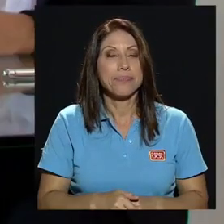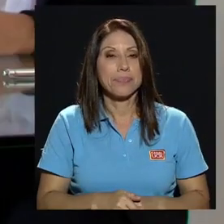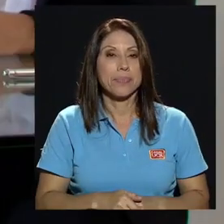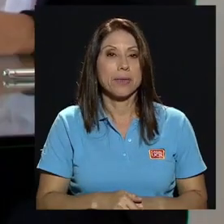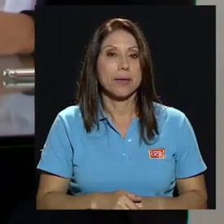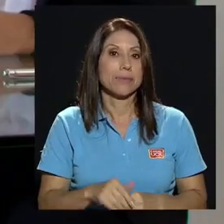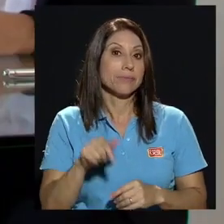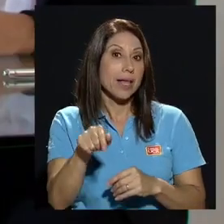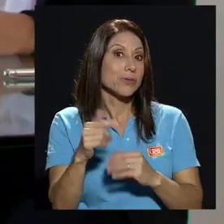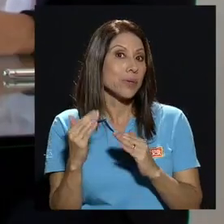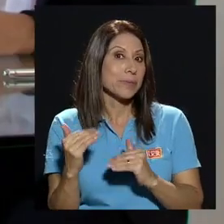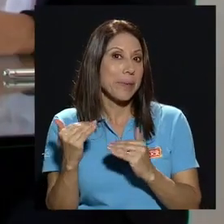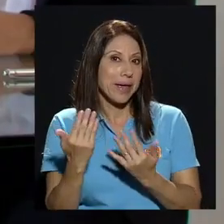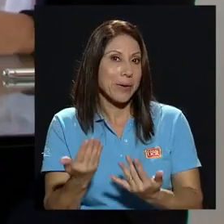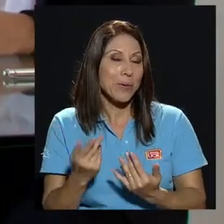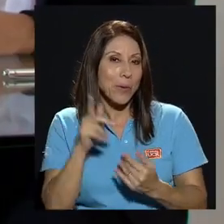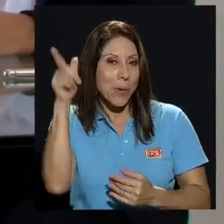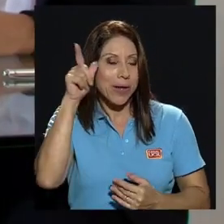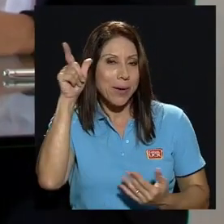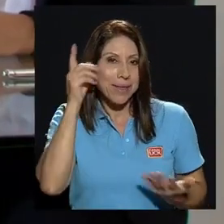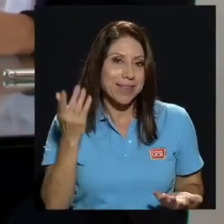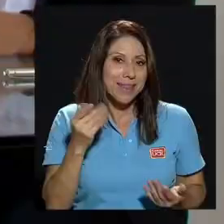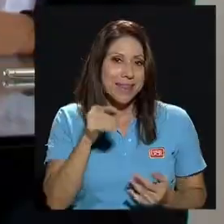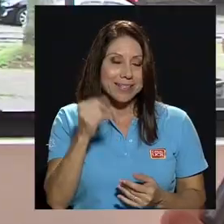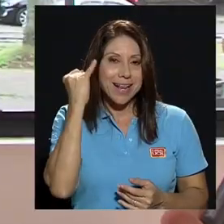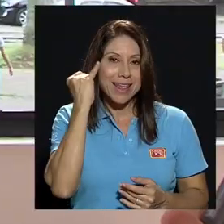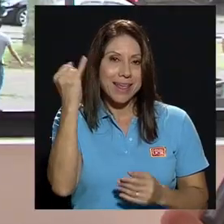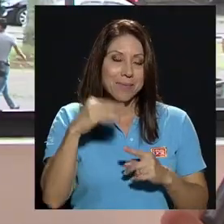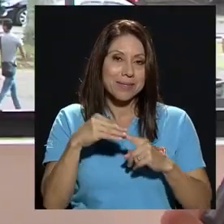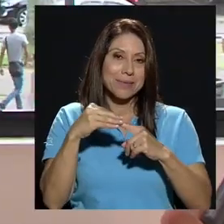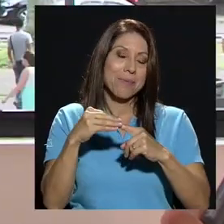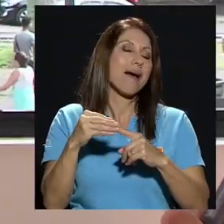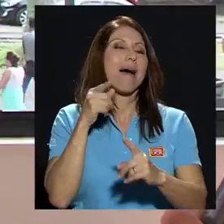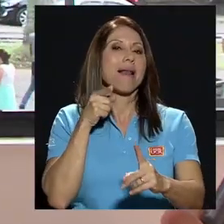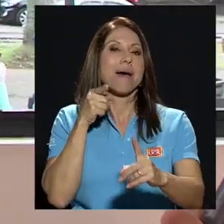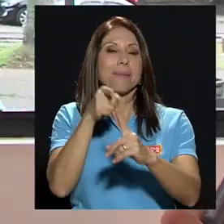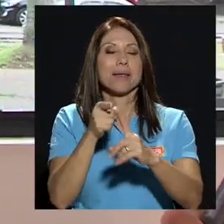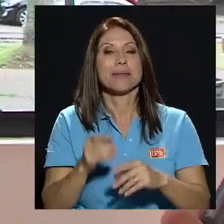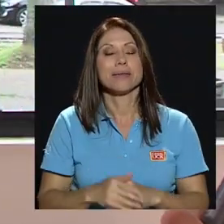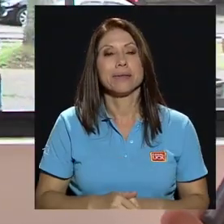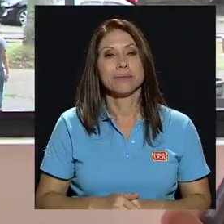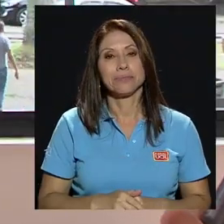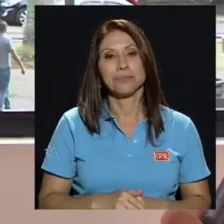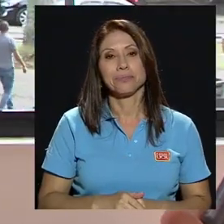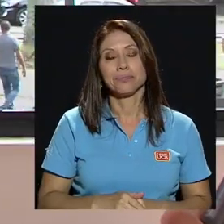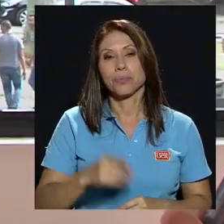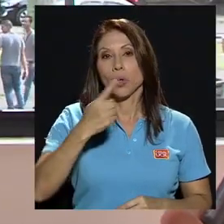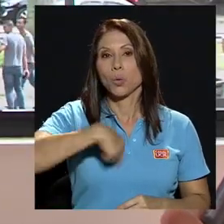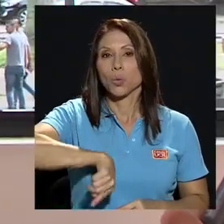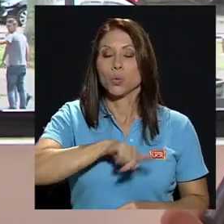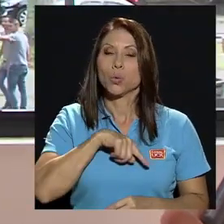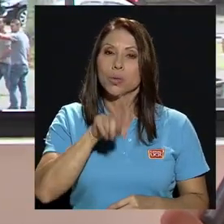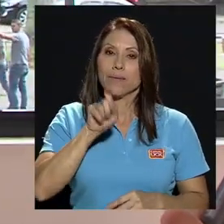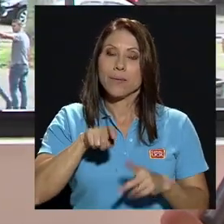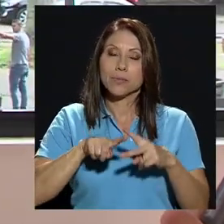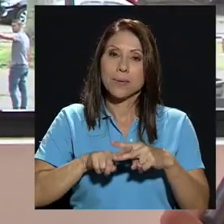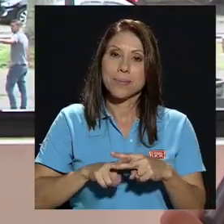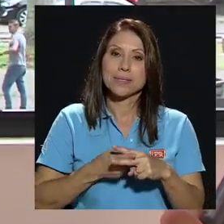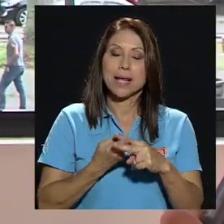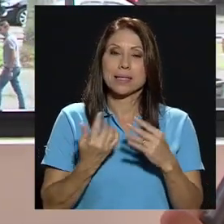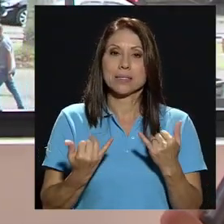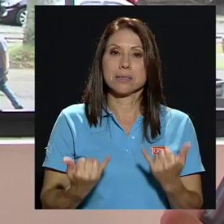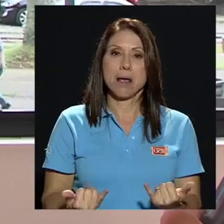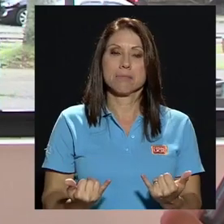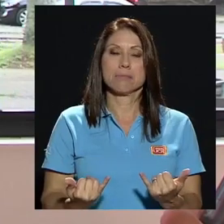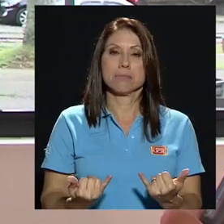que eso espero ¿verdad? obviamente esa es la idea principal, la meta debemos de empezar desde